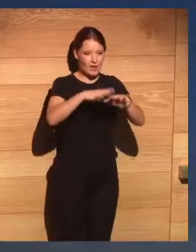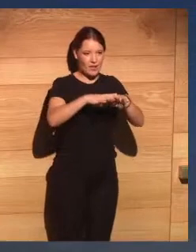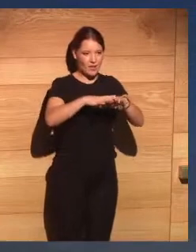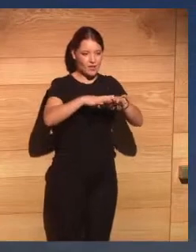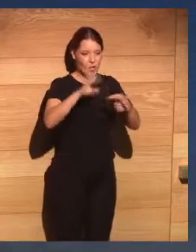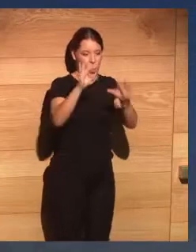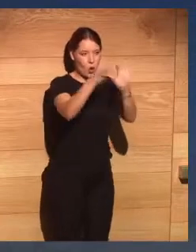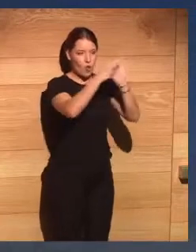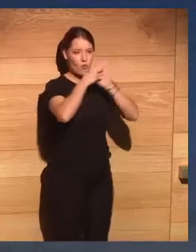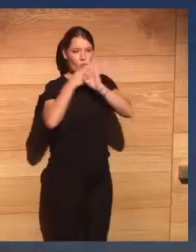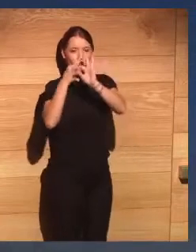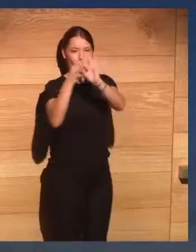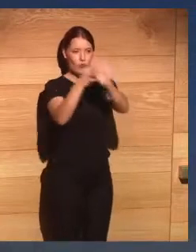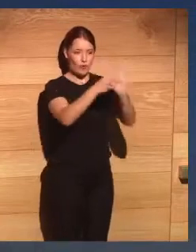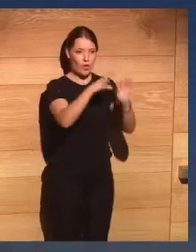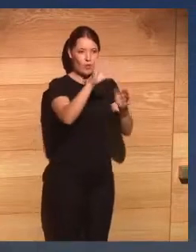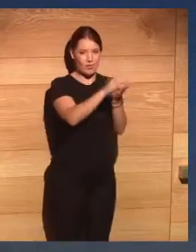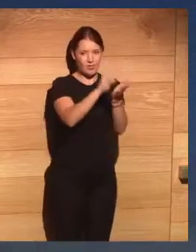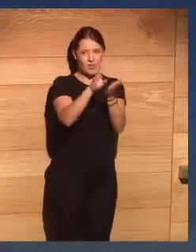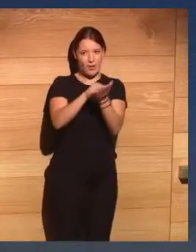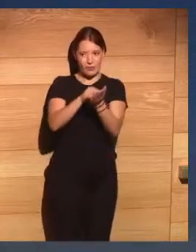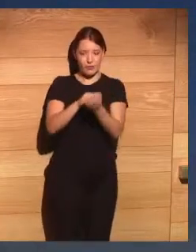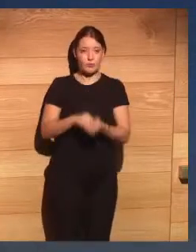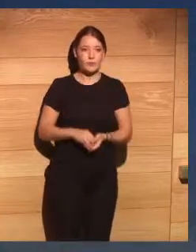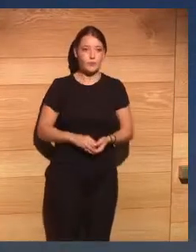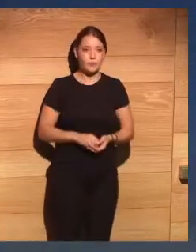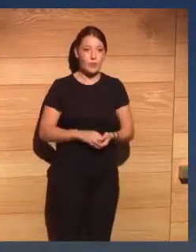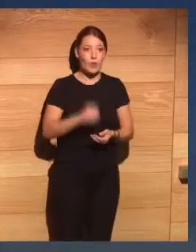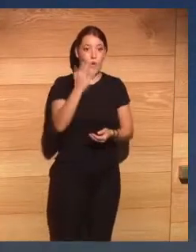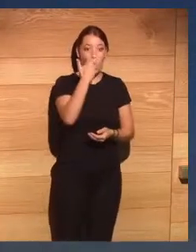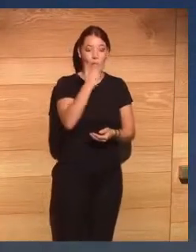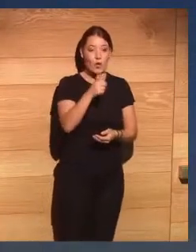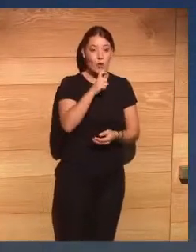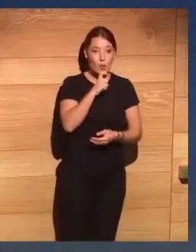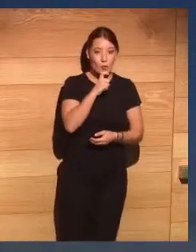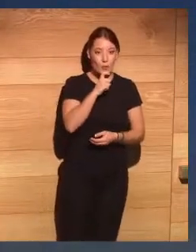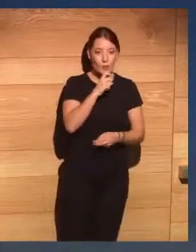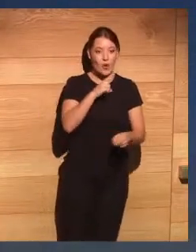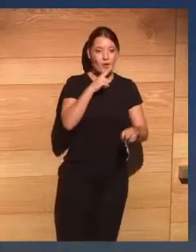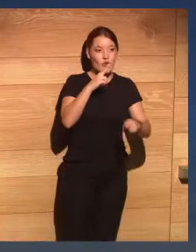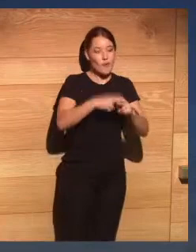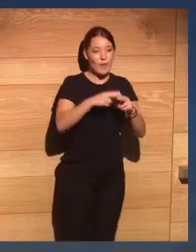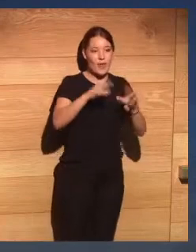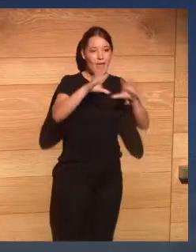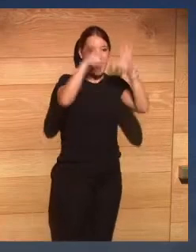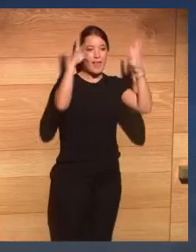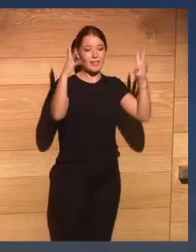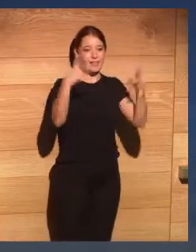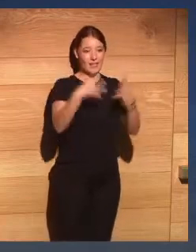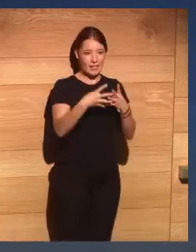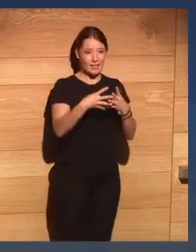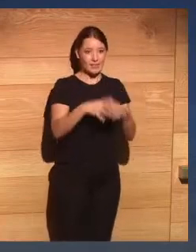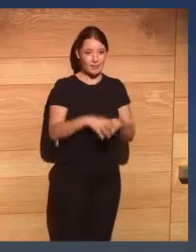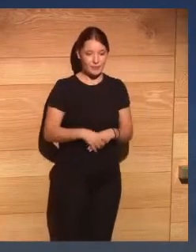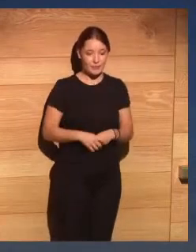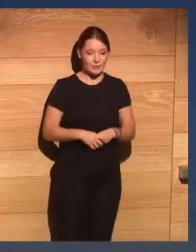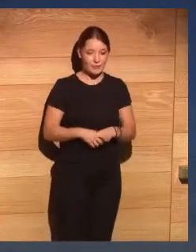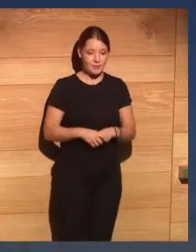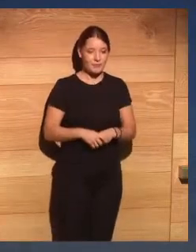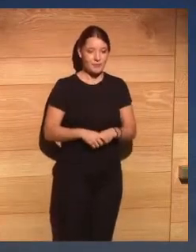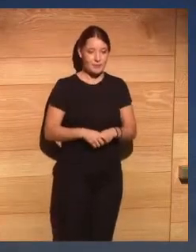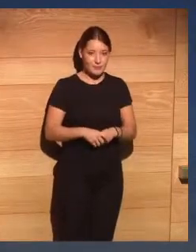de datos que vulgarmente se conoce y se conoció con el nombre de internet por esa red